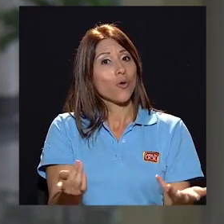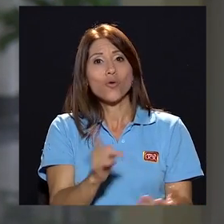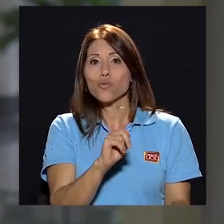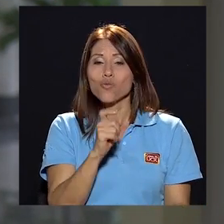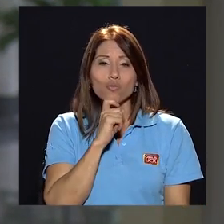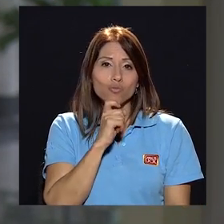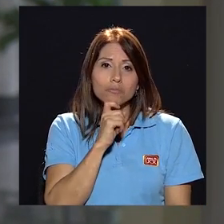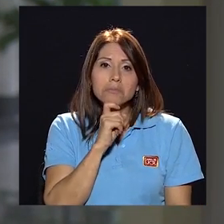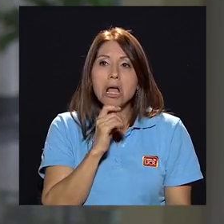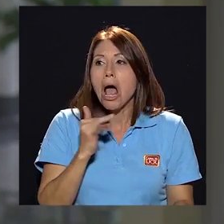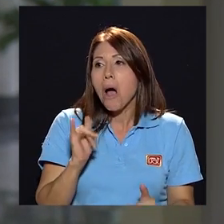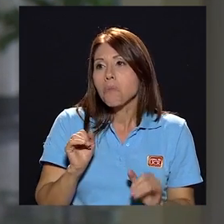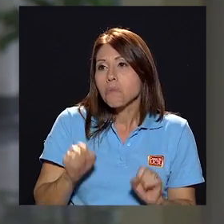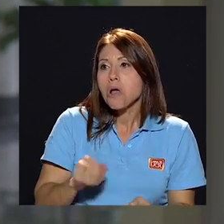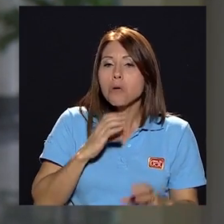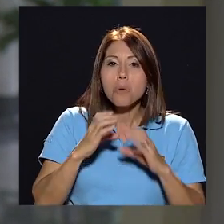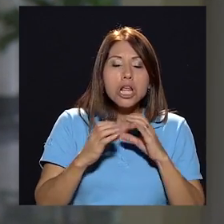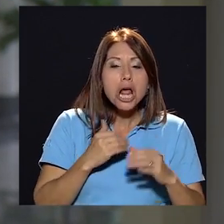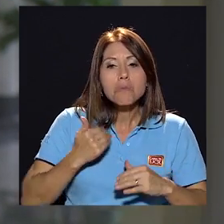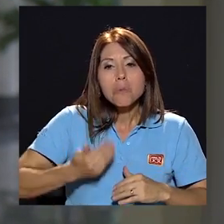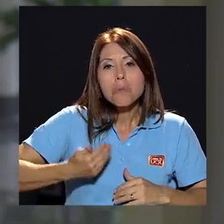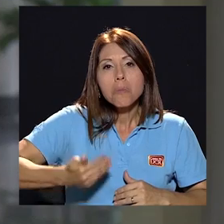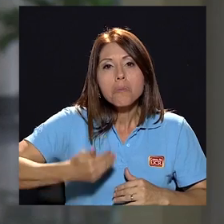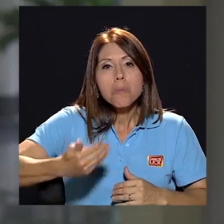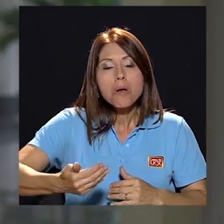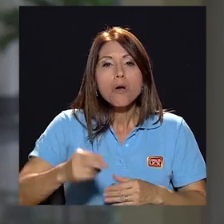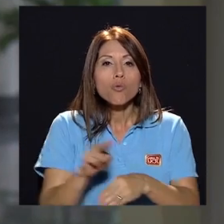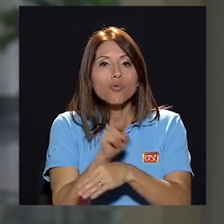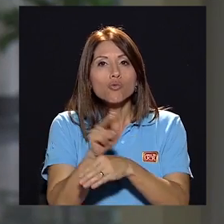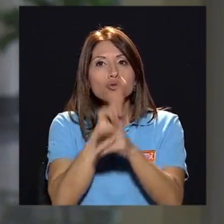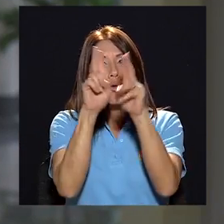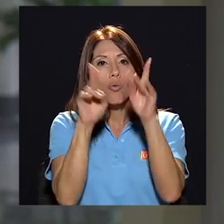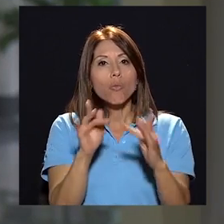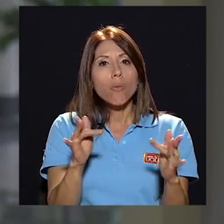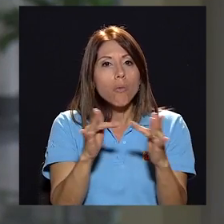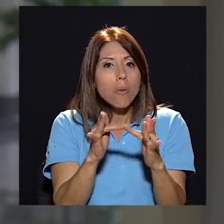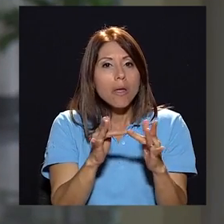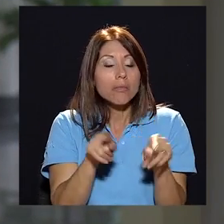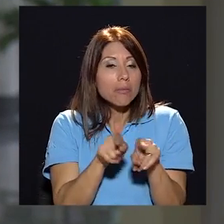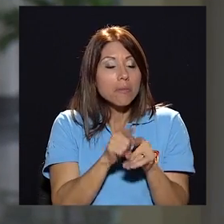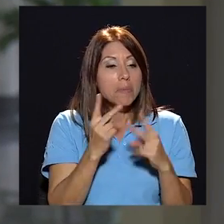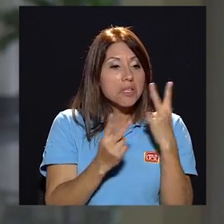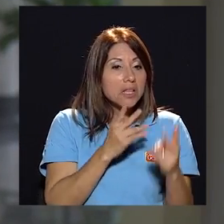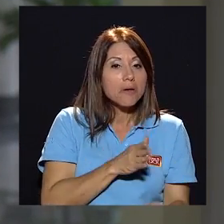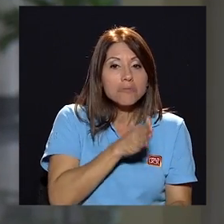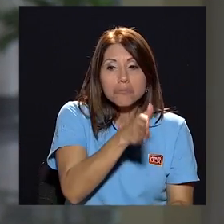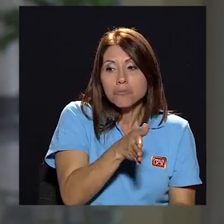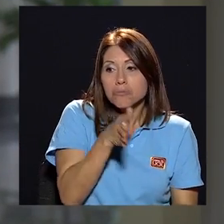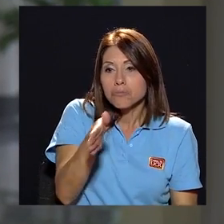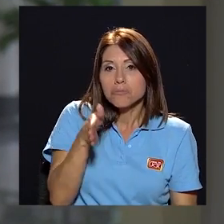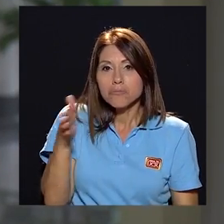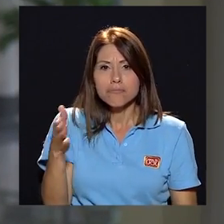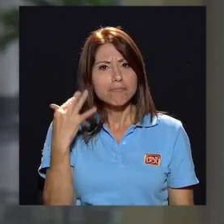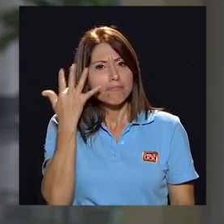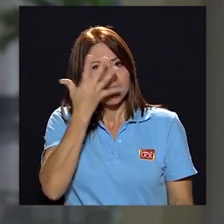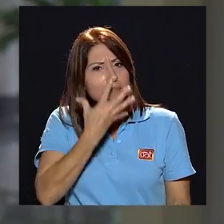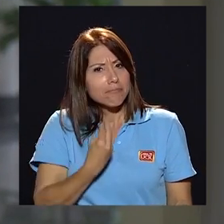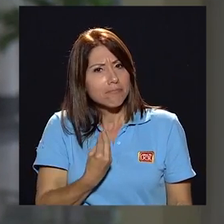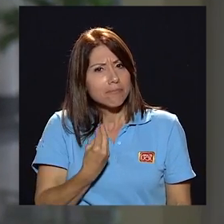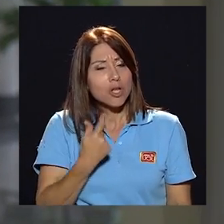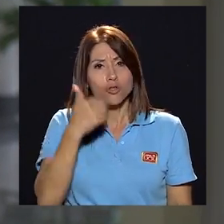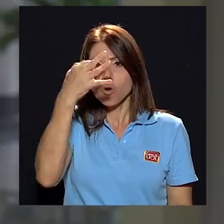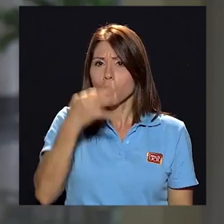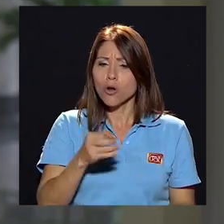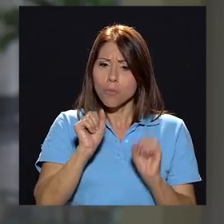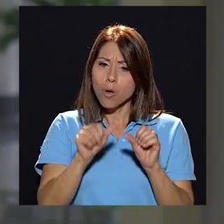comunicación periódica uso de redes sociales visitar las sedes realmente es es agradable es muy lindo yo creo que no hay que